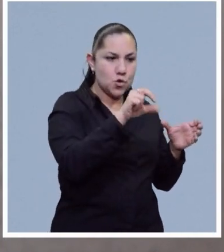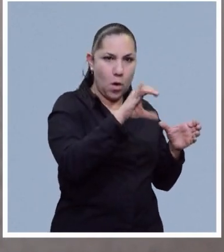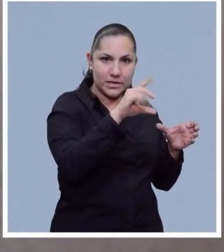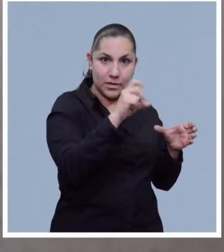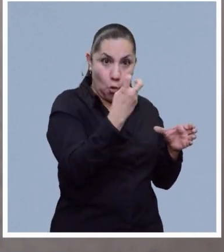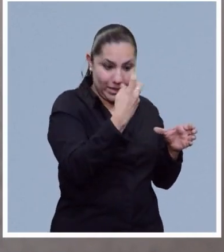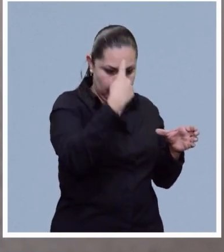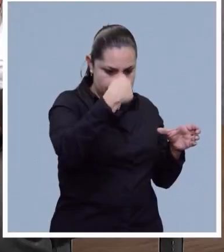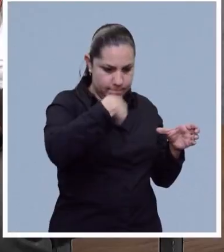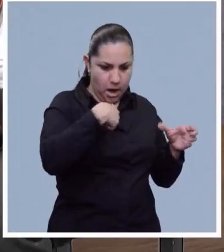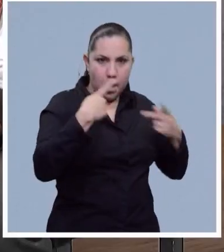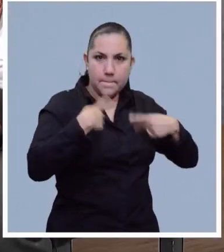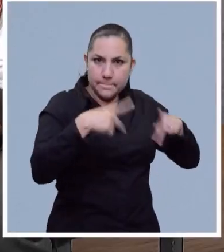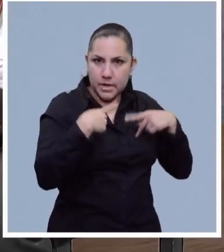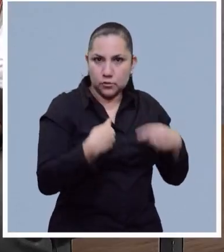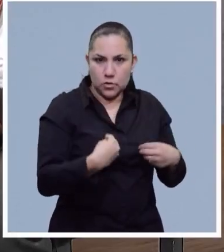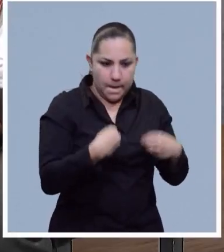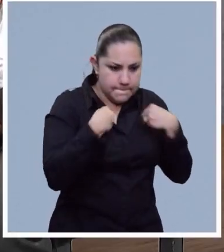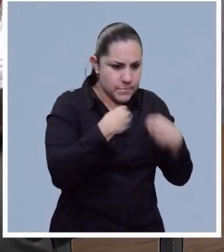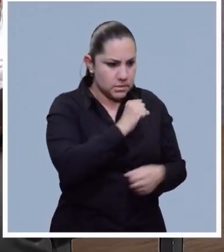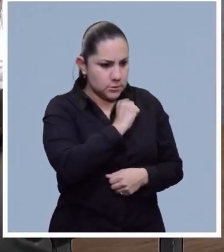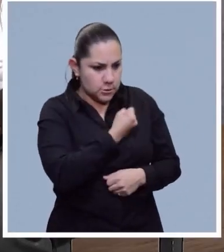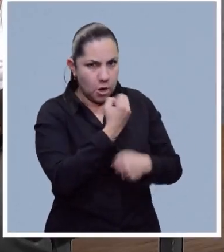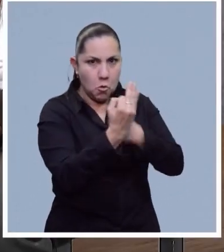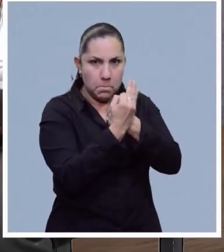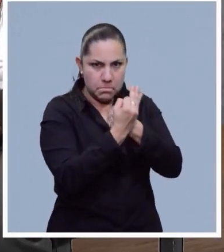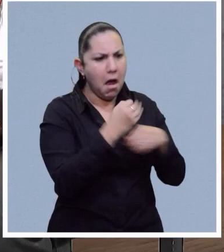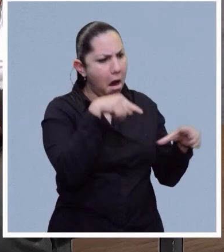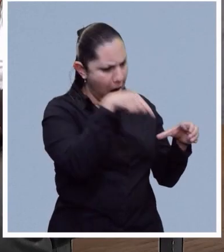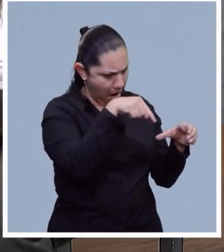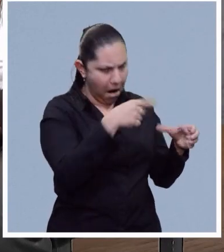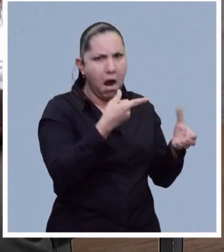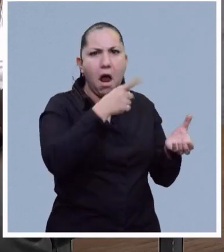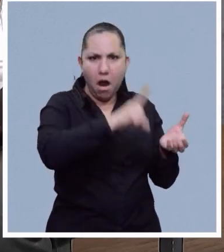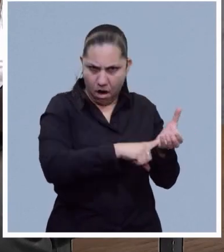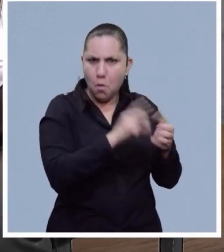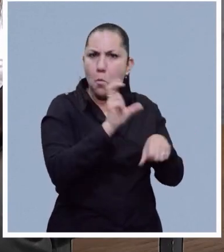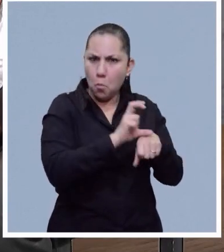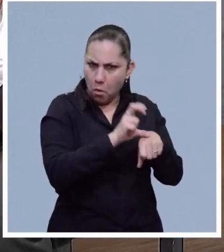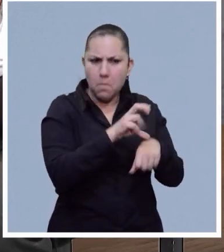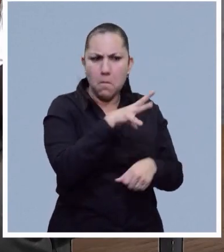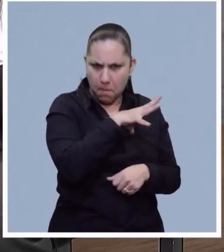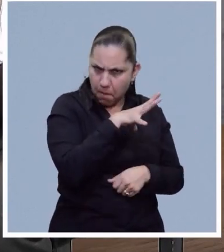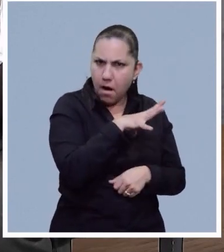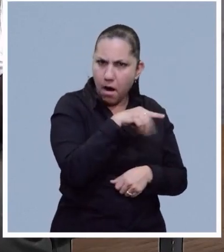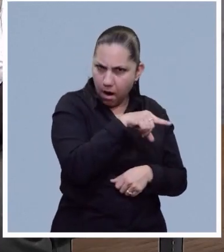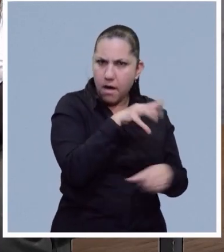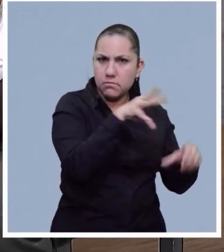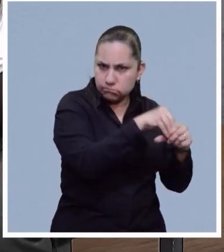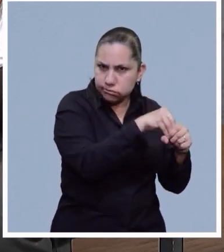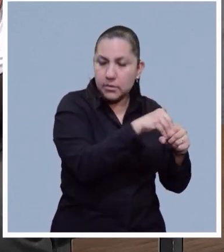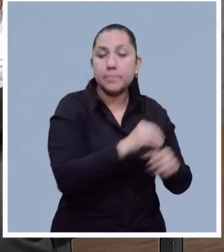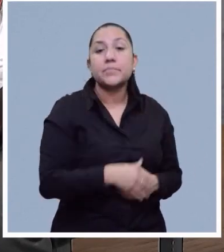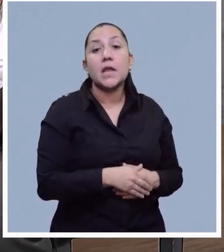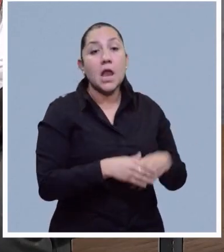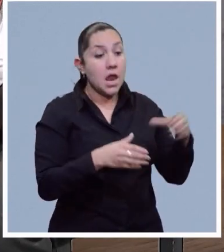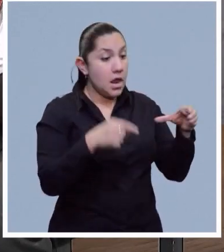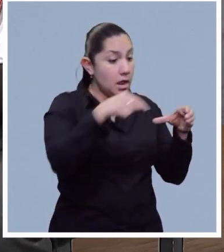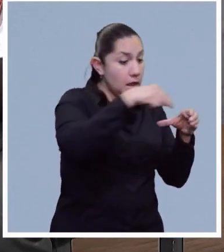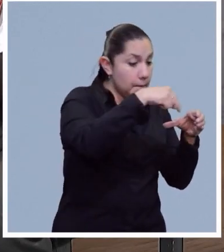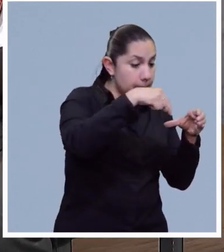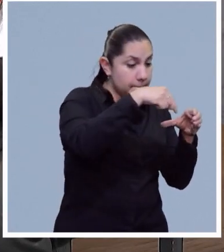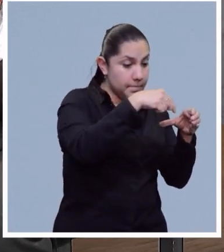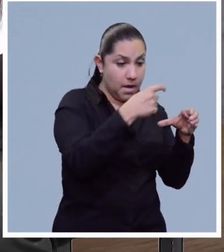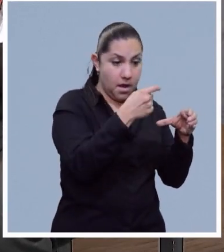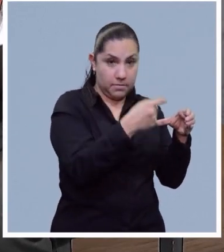que necesita el ser humano, el huevo. Ahora, eso es la clara que tiene proteínas. Pero la yema